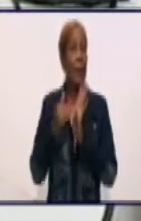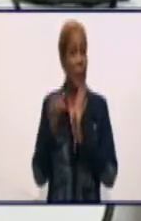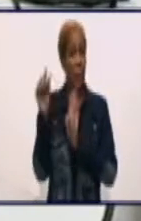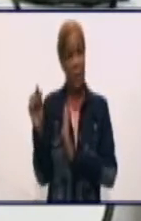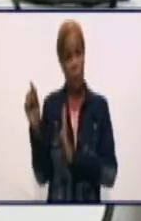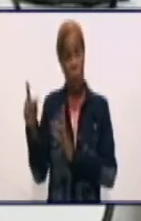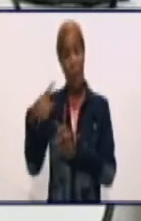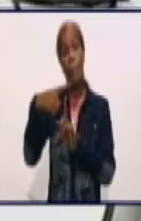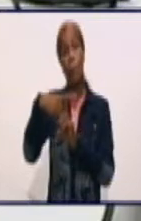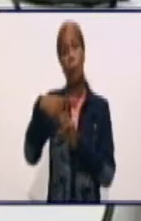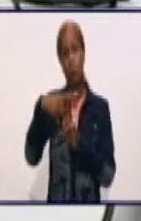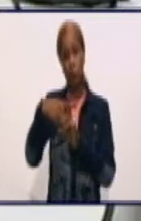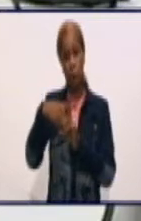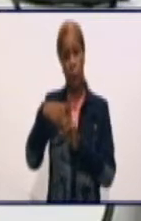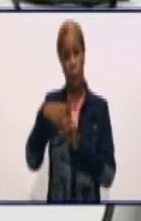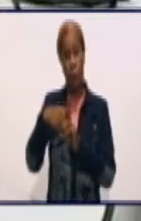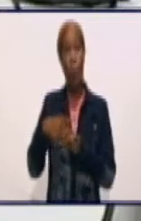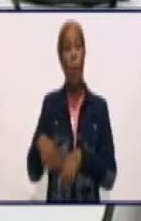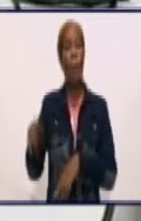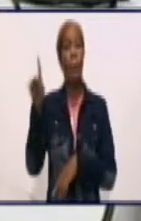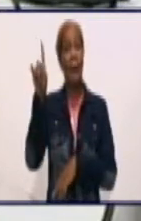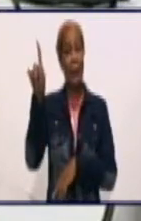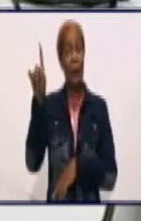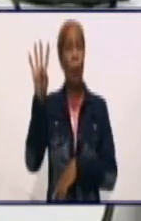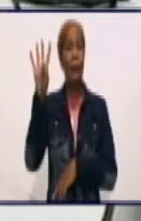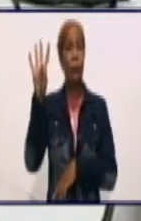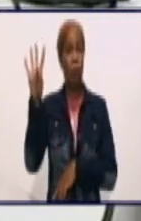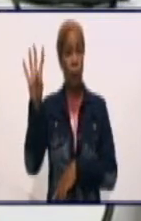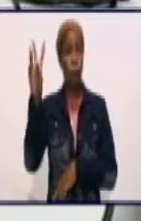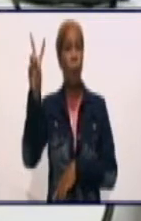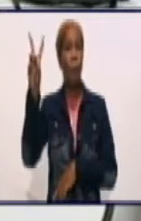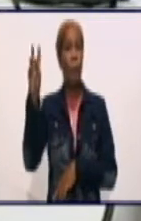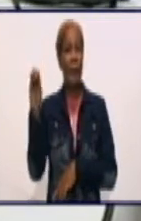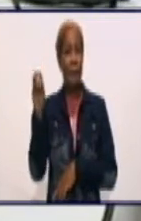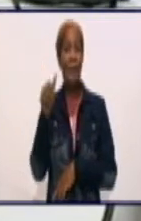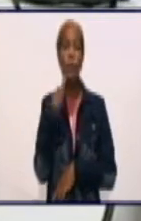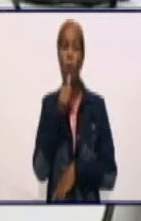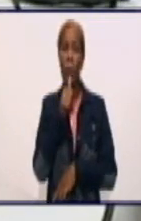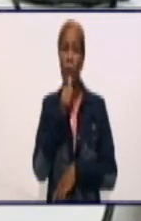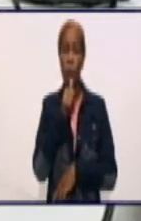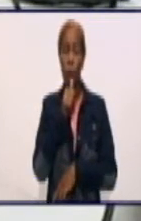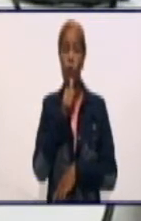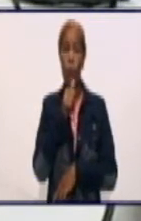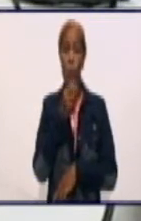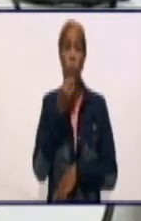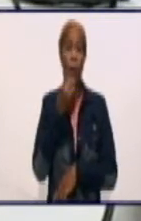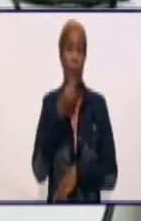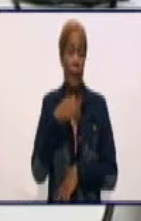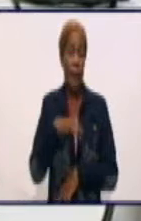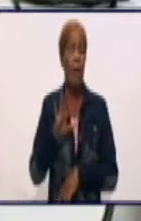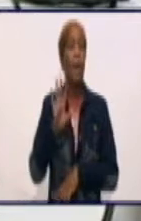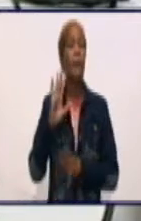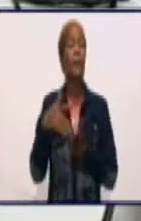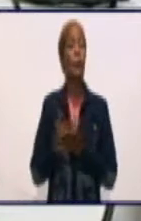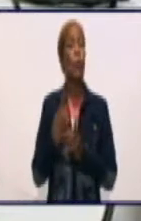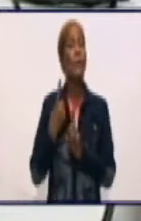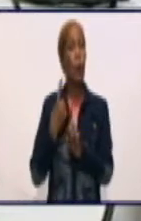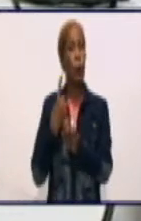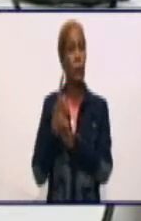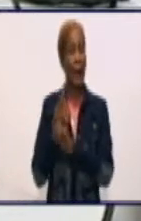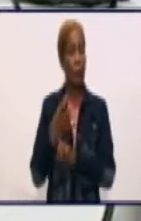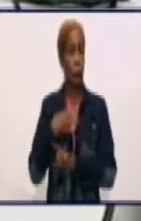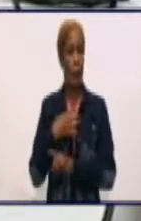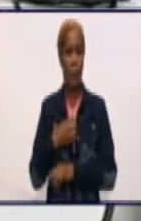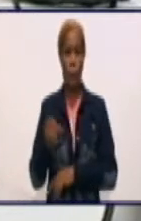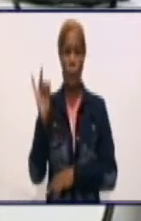este momento, 1.420 sospechosos. Y en el caso de los contactos, me llama la